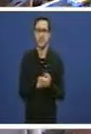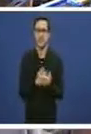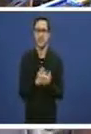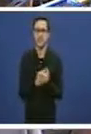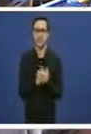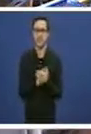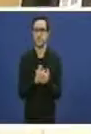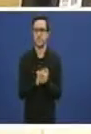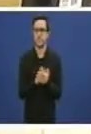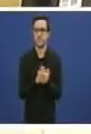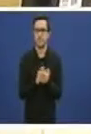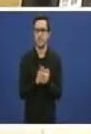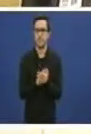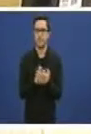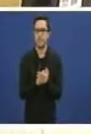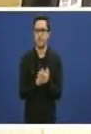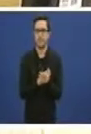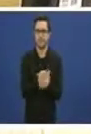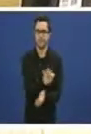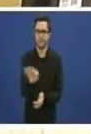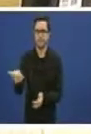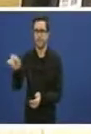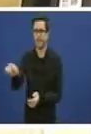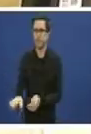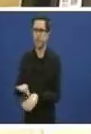Ten a palabra a consellera de sanidade